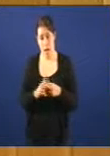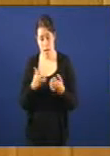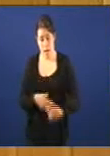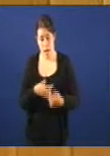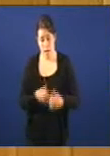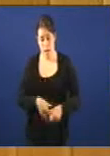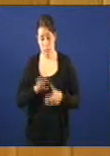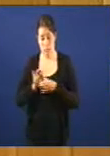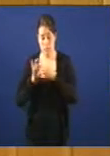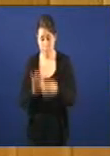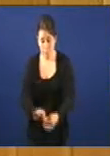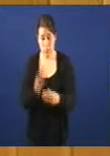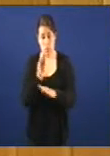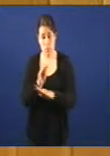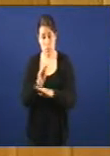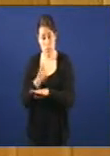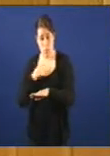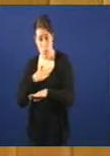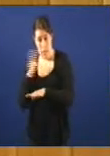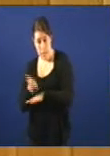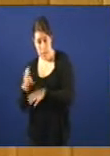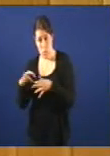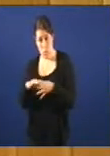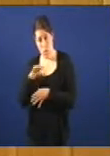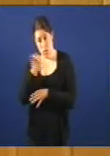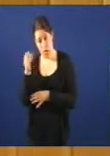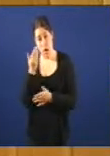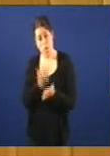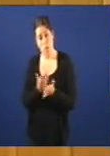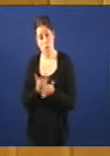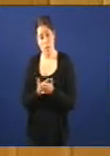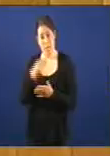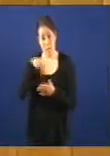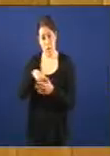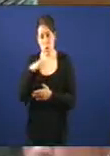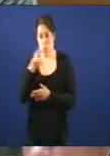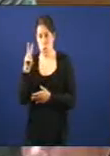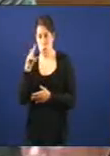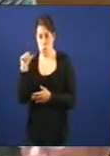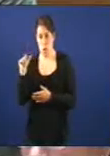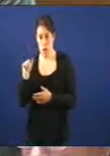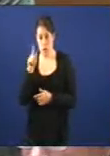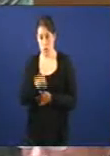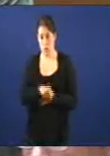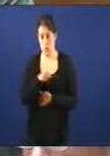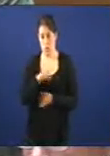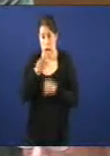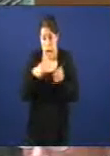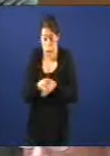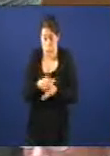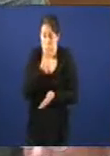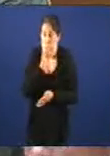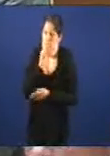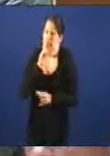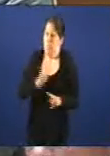suxeita a esas subvencións da Unión Europea comprobar que están dentro de Cuca ou non claro hasta cuando tuvemos a resposta